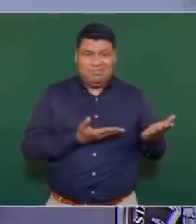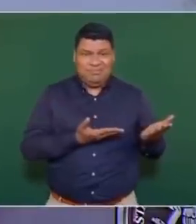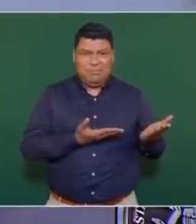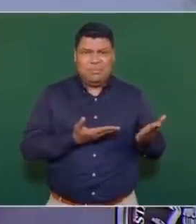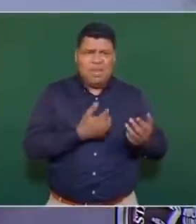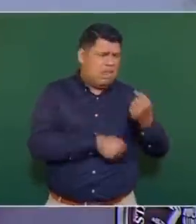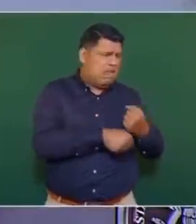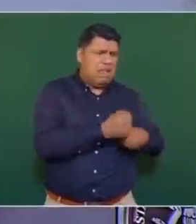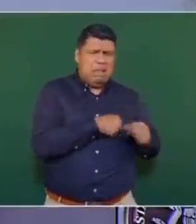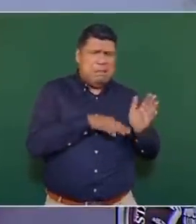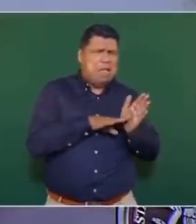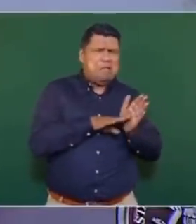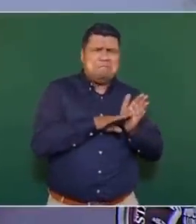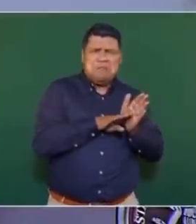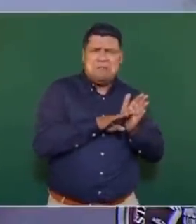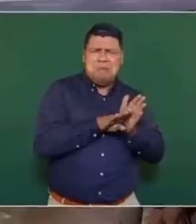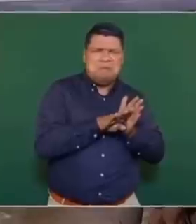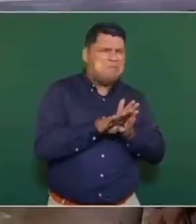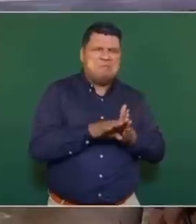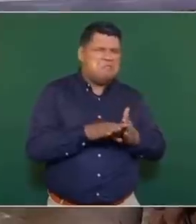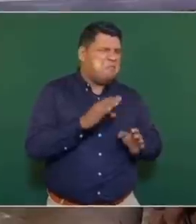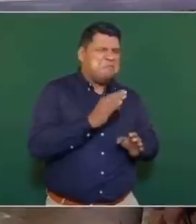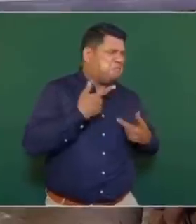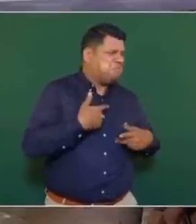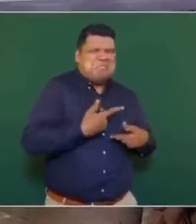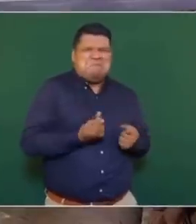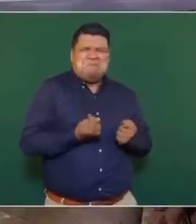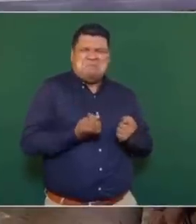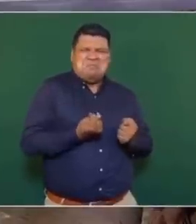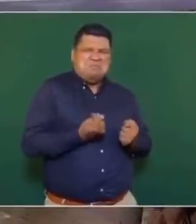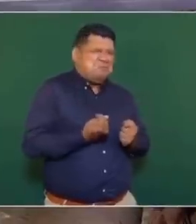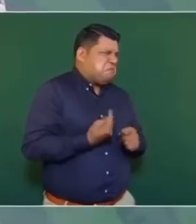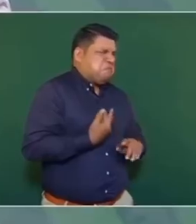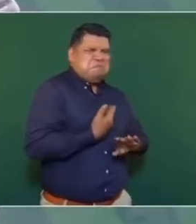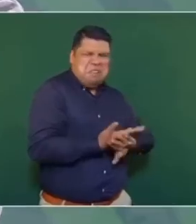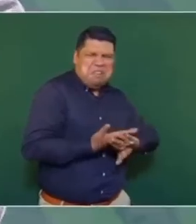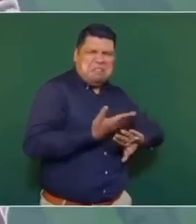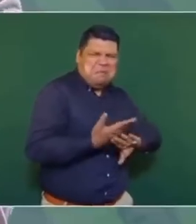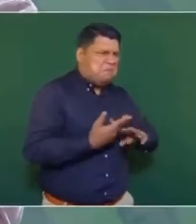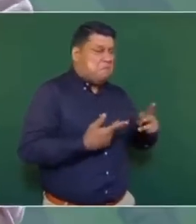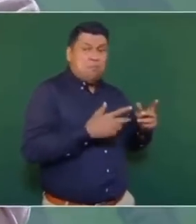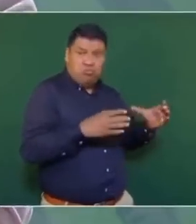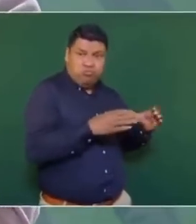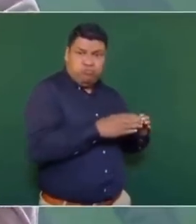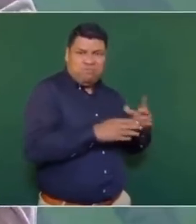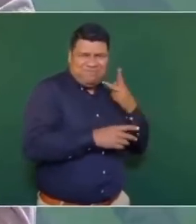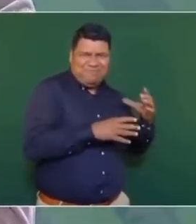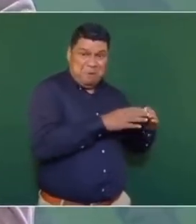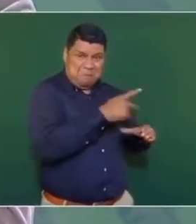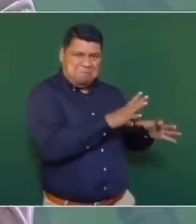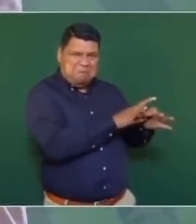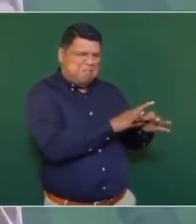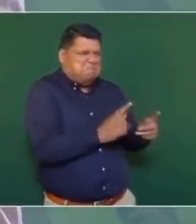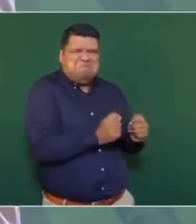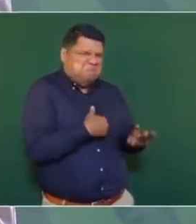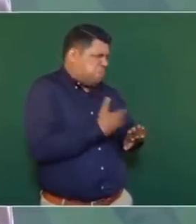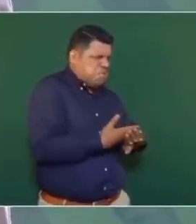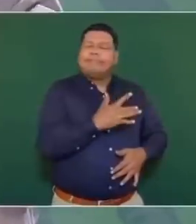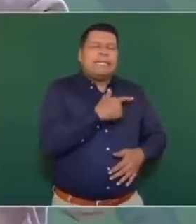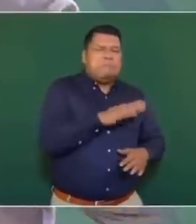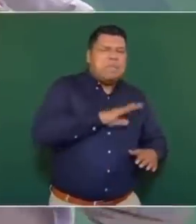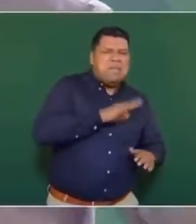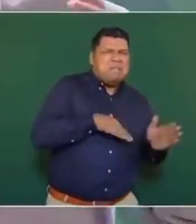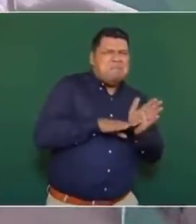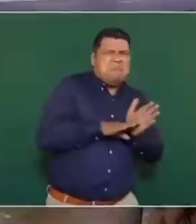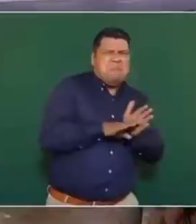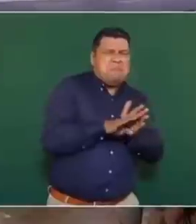durante todo su ascenso, fue atropellando a los mismos de su partido, lo que pasa que como son iguales, pues ahora ya se les olvidó.